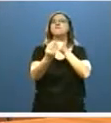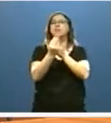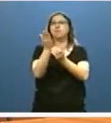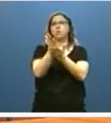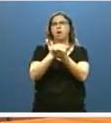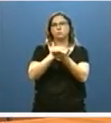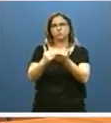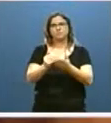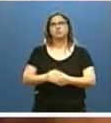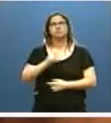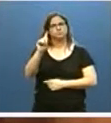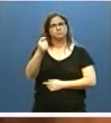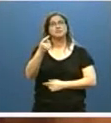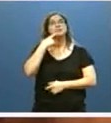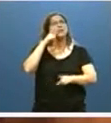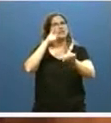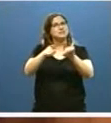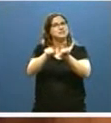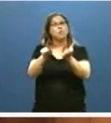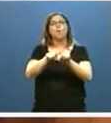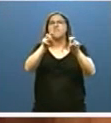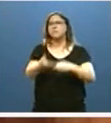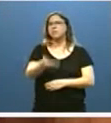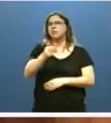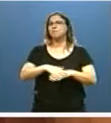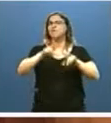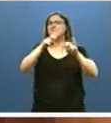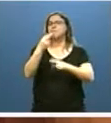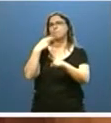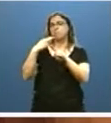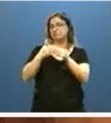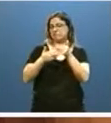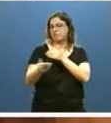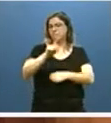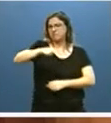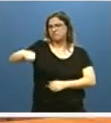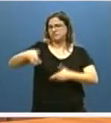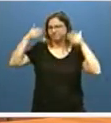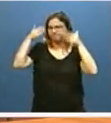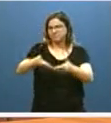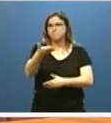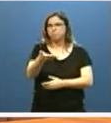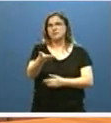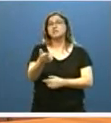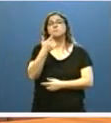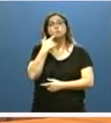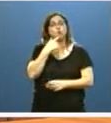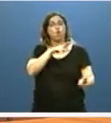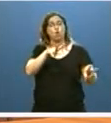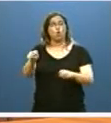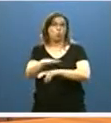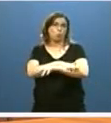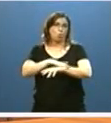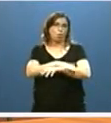autonómica, que va a ser una de las principales cuestiones de la agenda política en los próximos meses. Ante el nuevo Gobierno de la